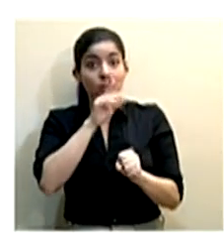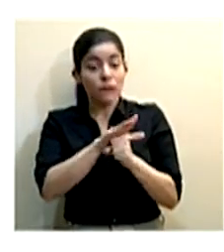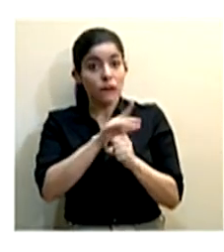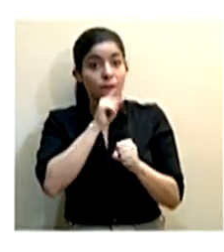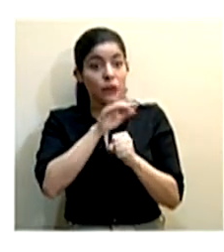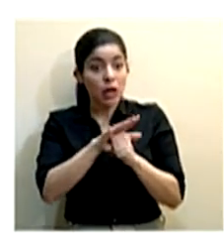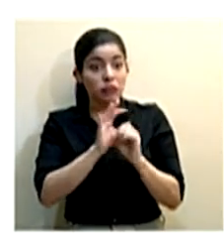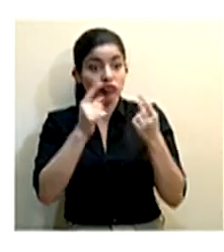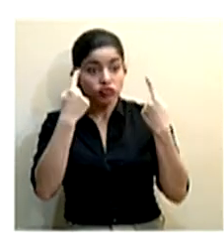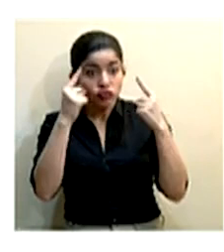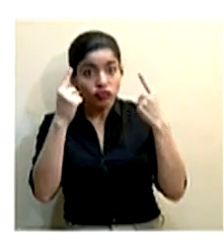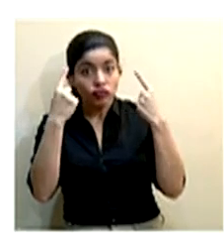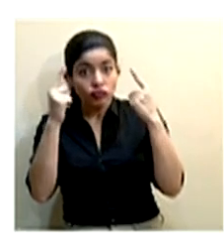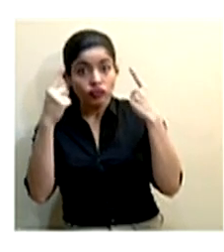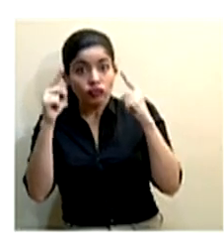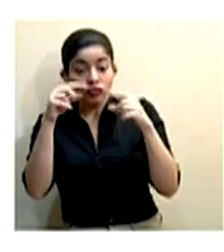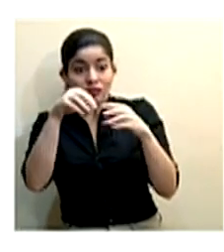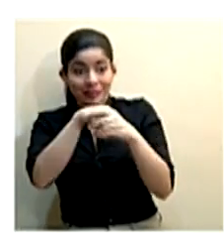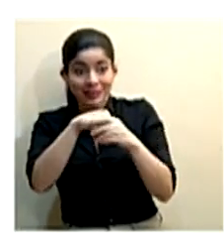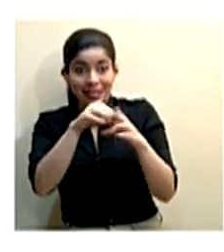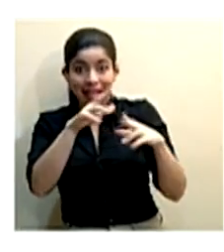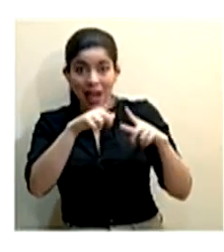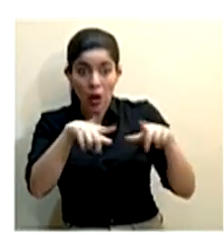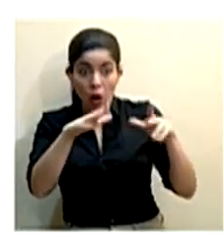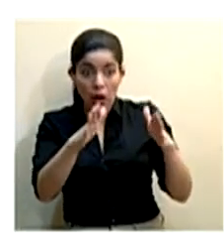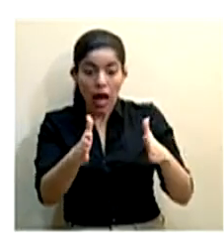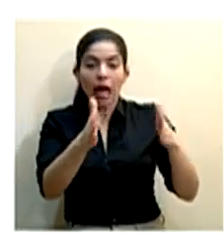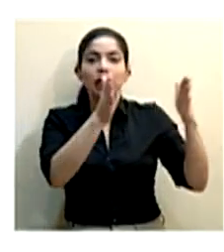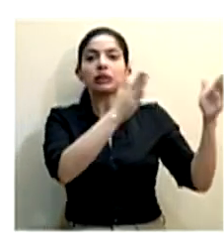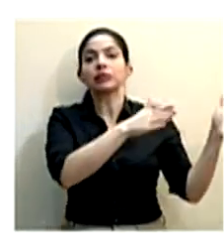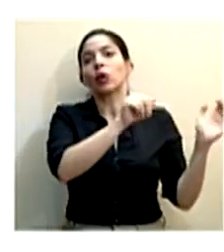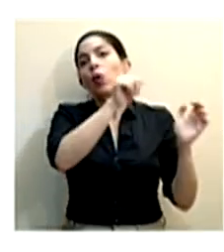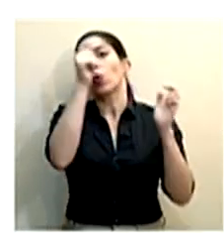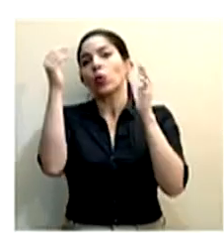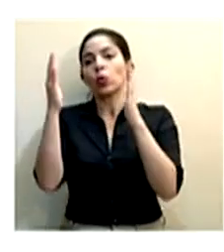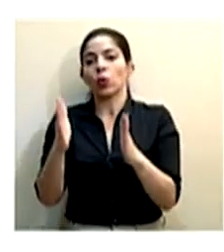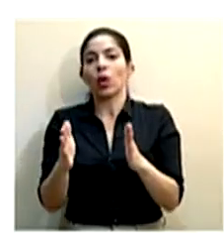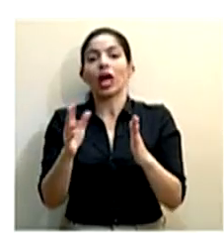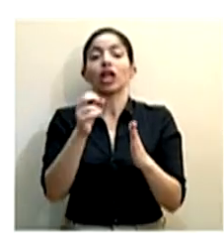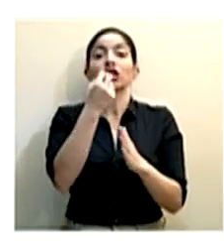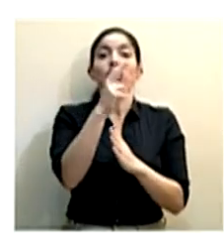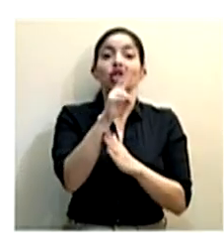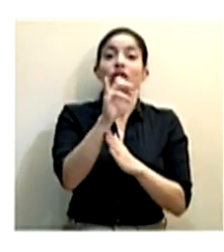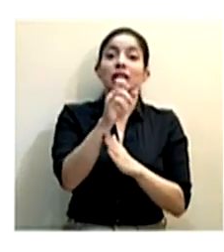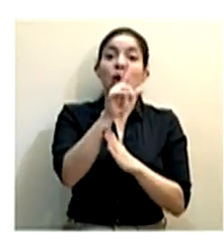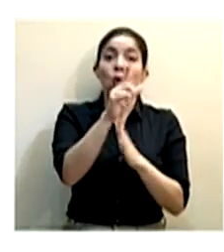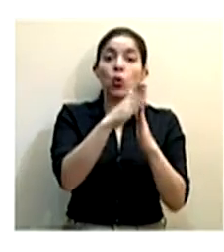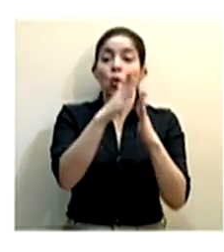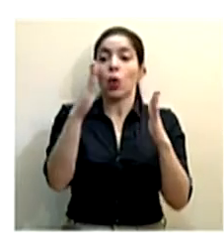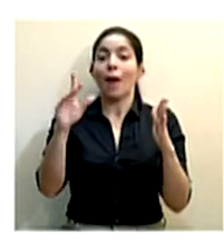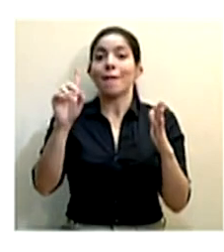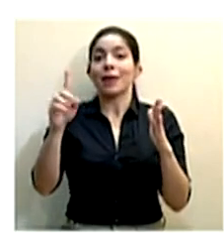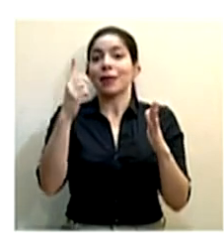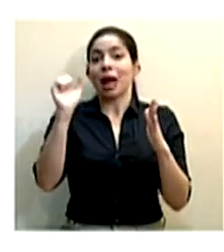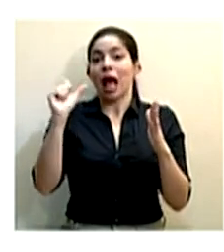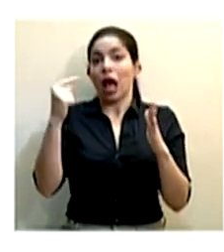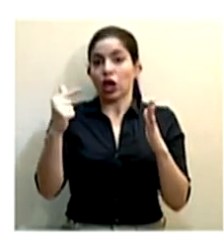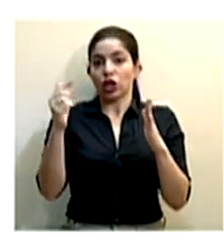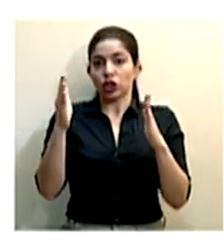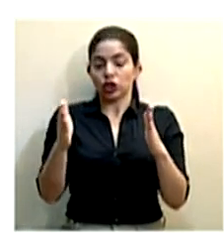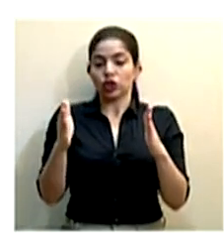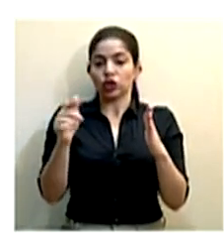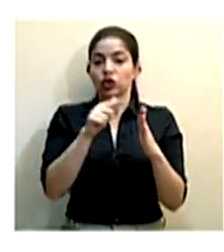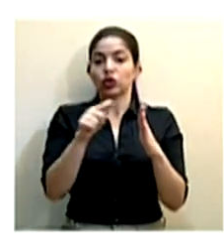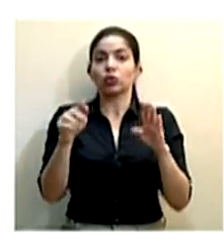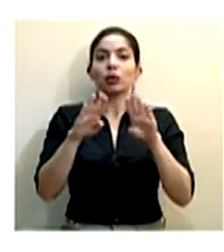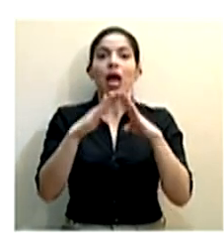a que el asunto se cumpla dentro de sus establecimientos. Pasamos a la siguiente fase que sería del 12 de julio al 1 de agosto que ahí hablamos de que